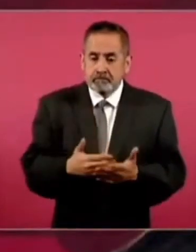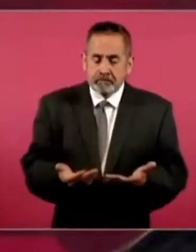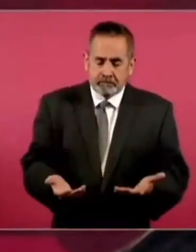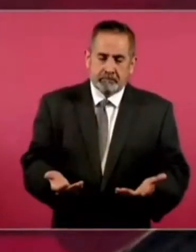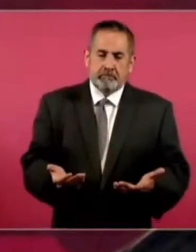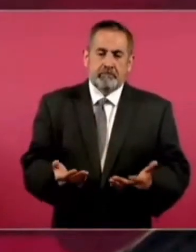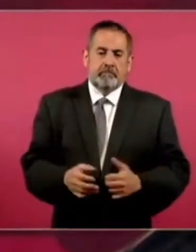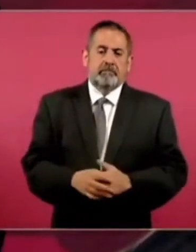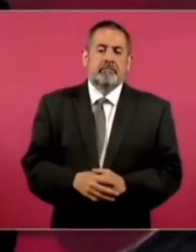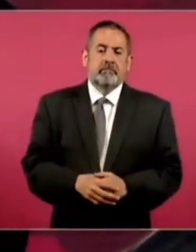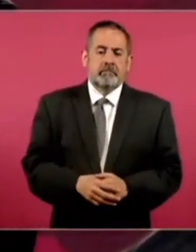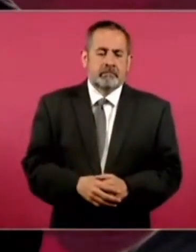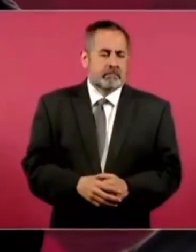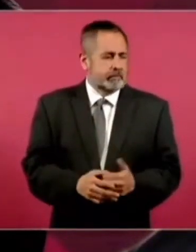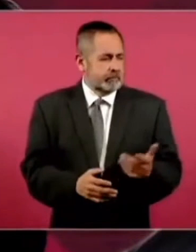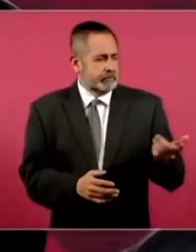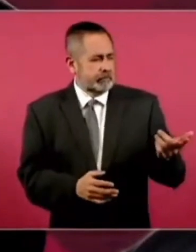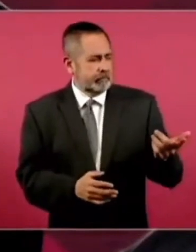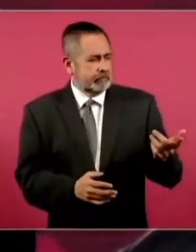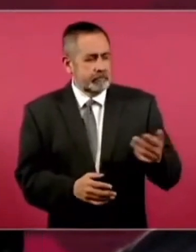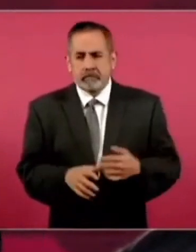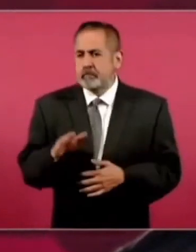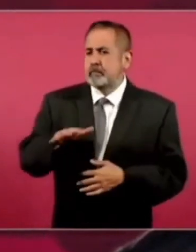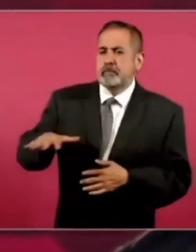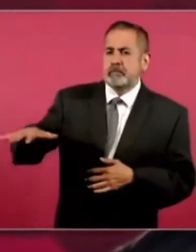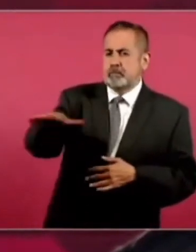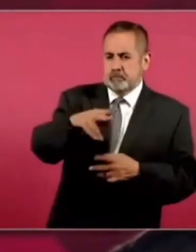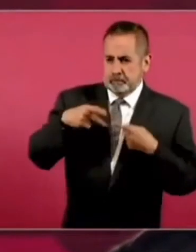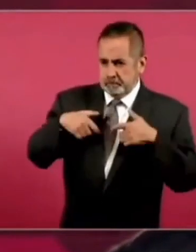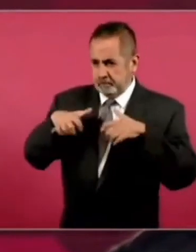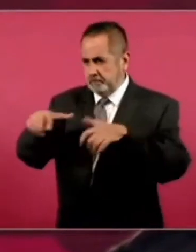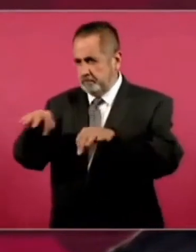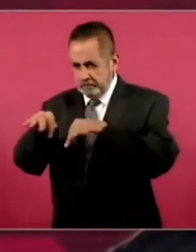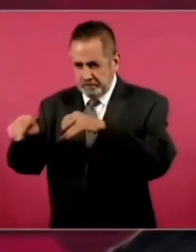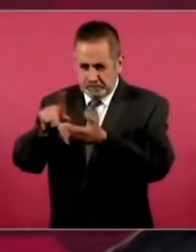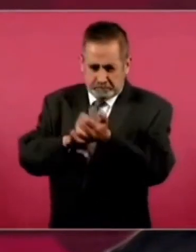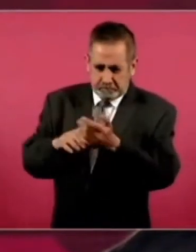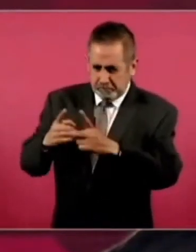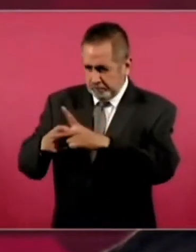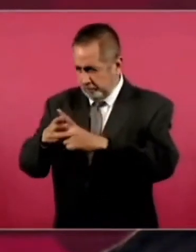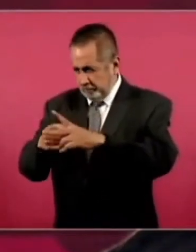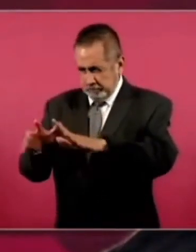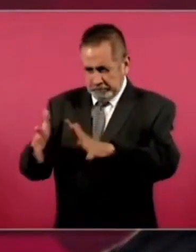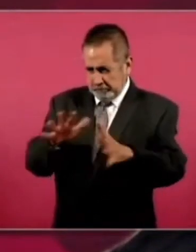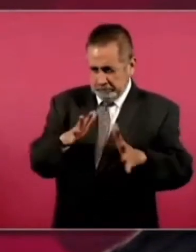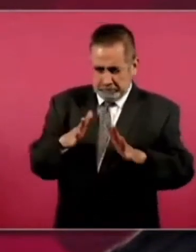Cuando el promedio. De lo que ganan los trabajadores. Y eso es ahora.